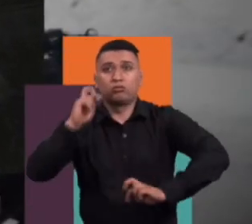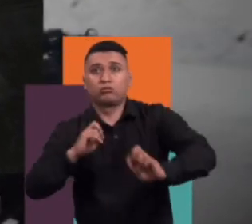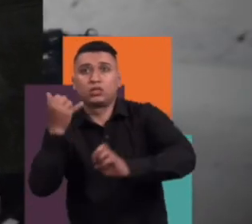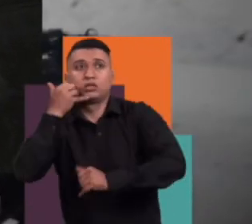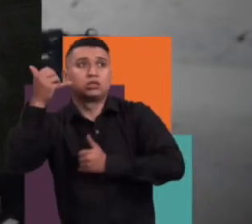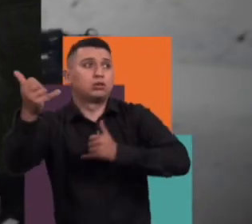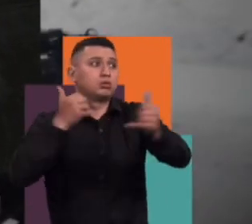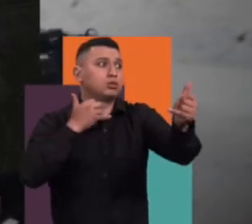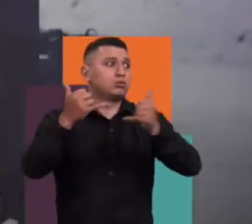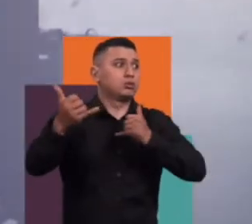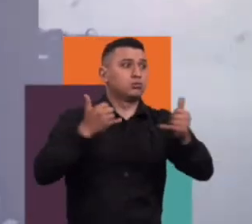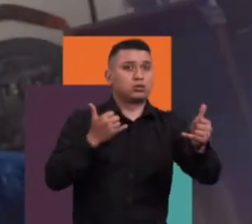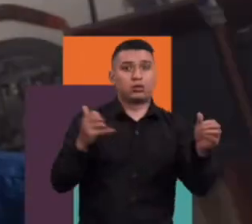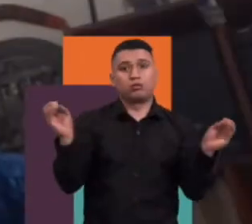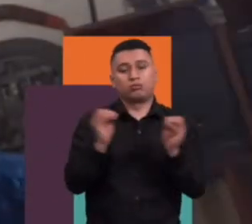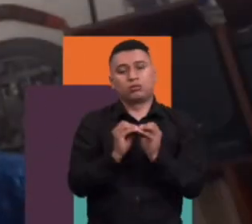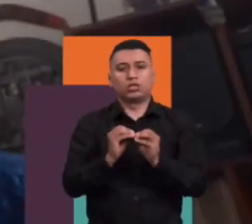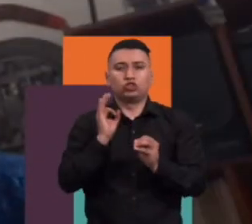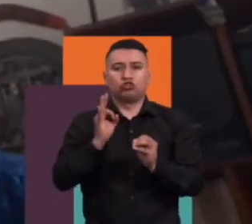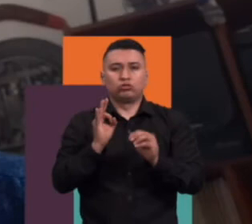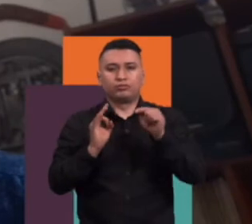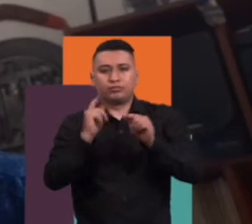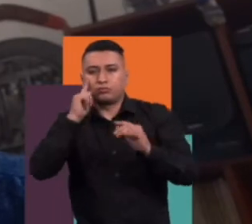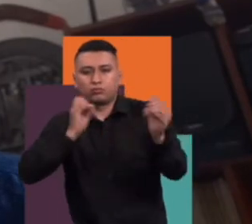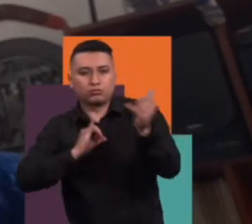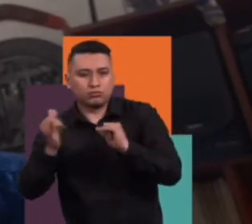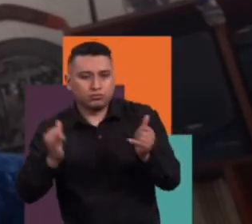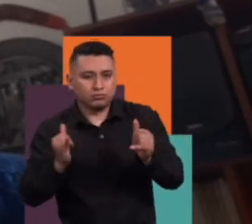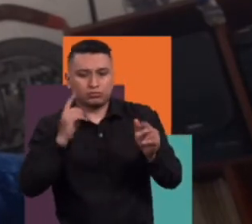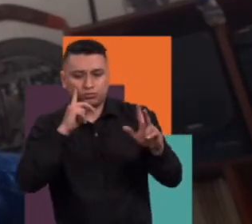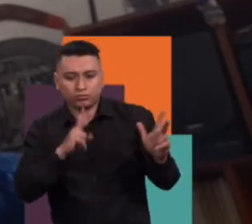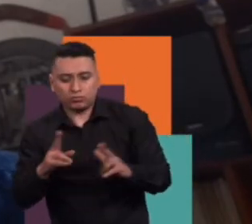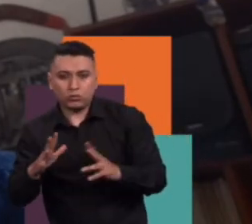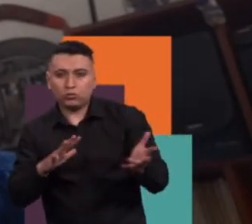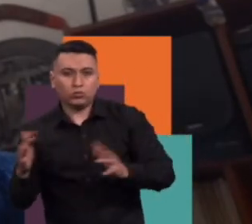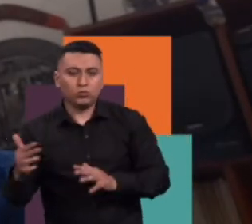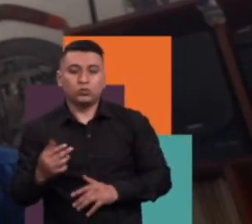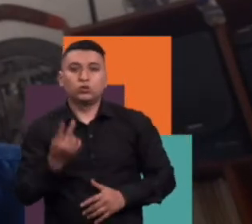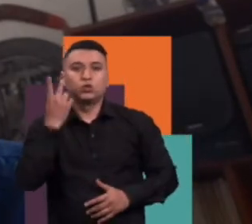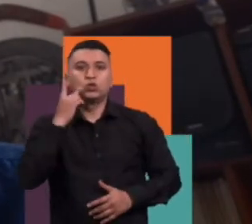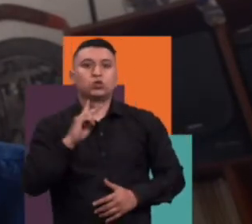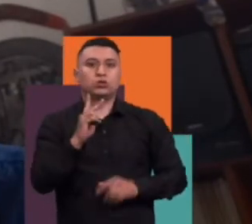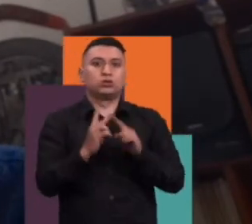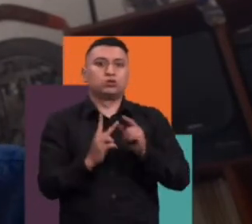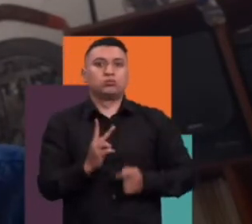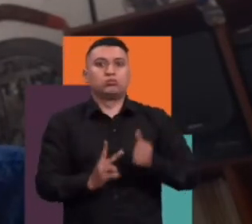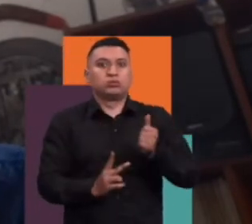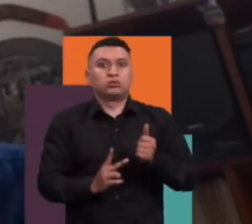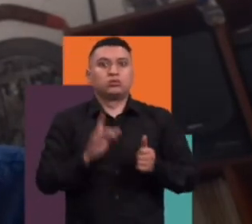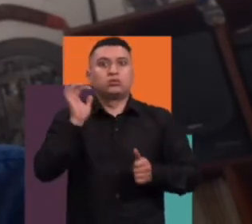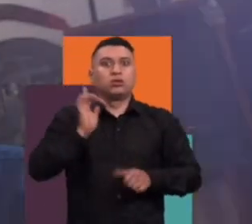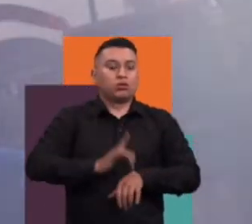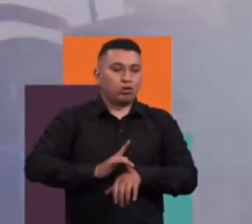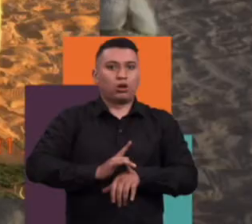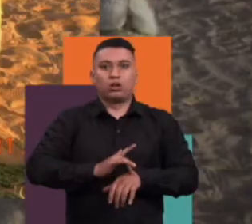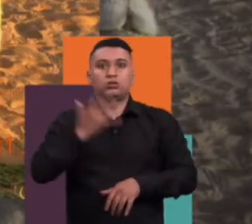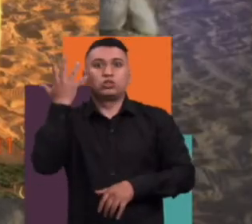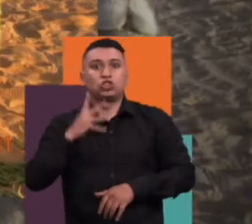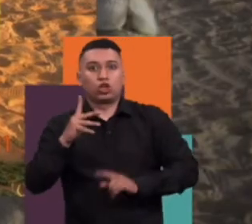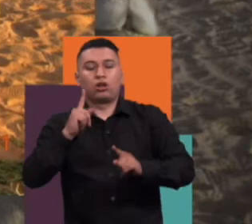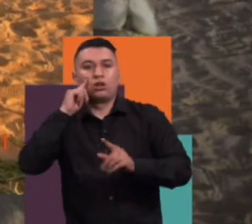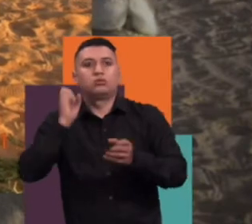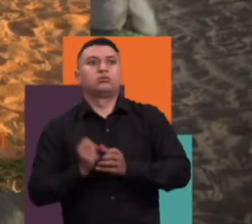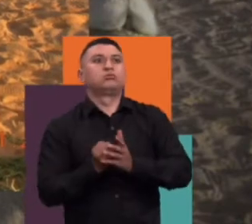edición, el programa se gastaba más o menos dos días, era lo que teníamos en promedio. Es decir, cada cinco días había que sacar un programa.